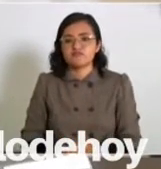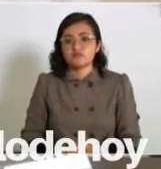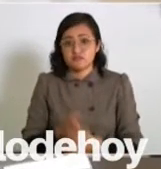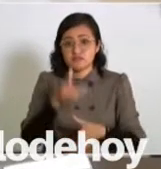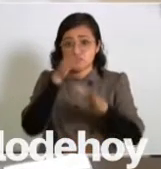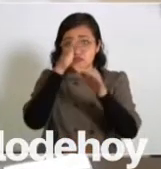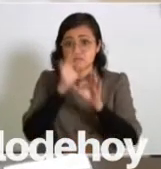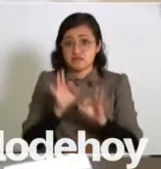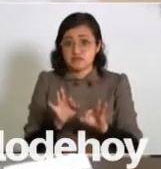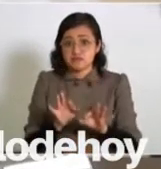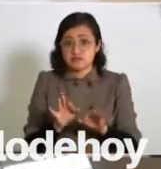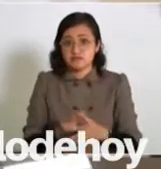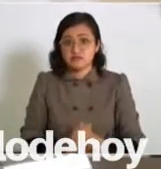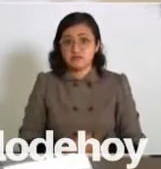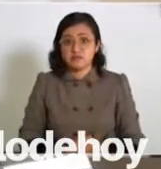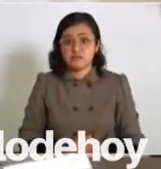acuerdo?